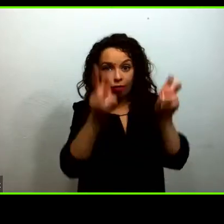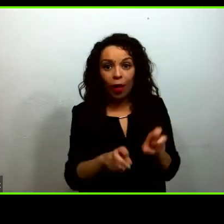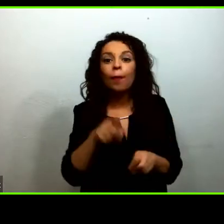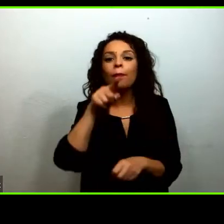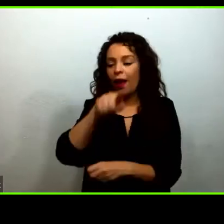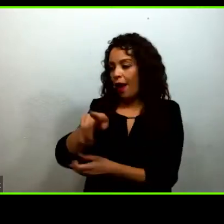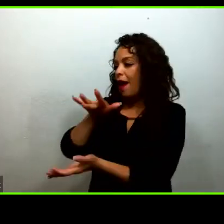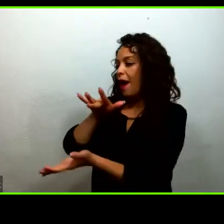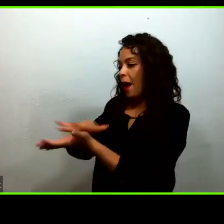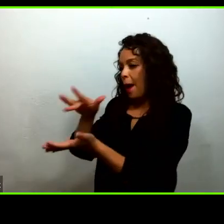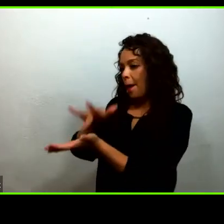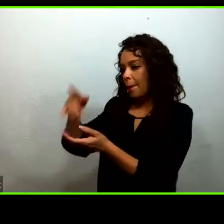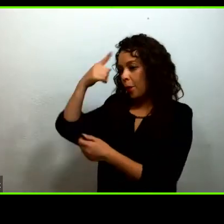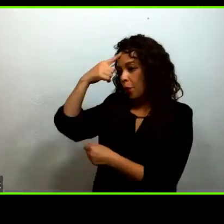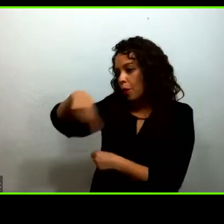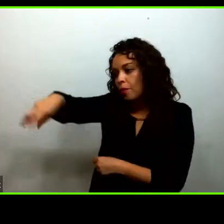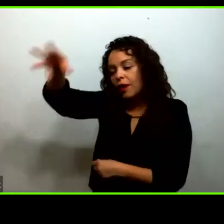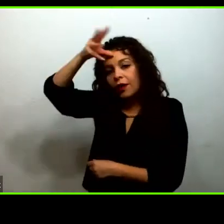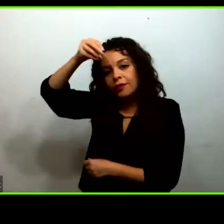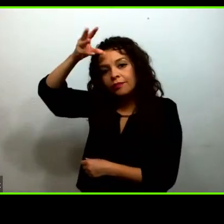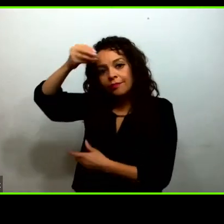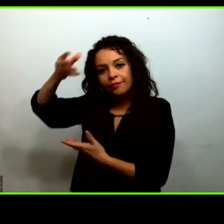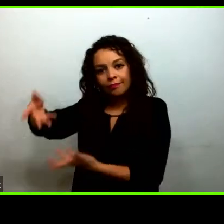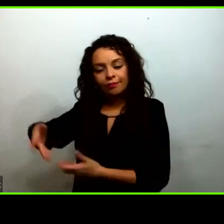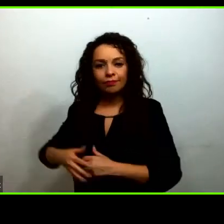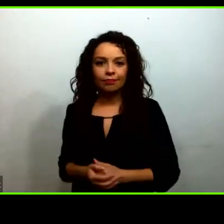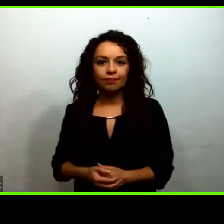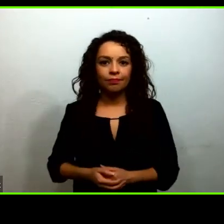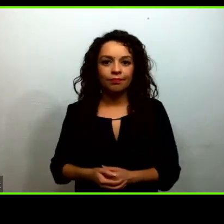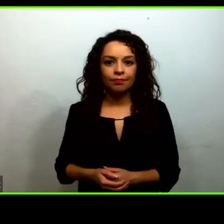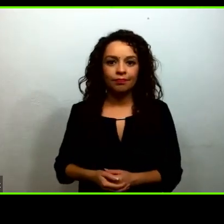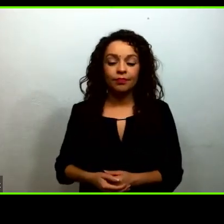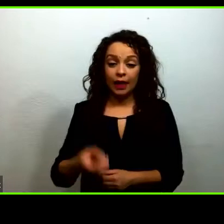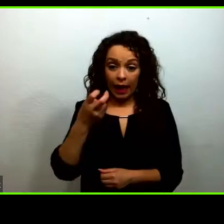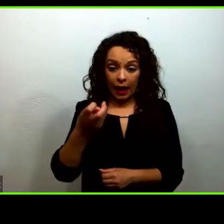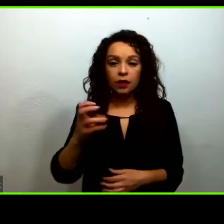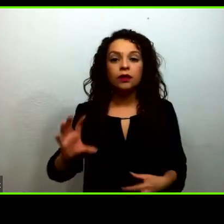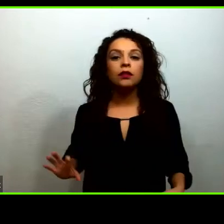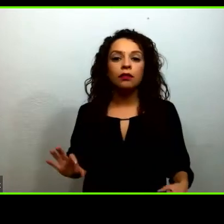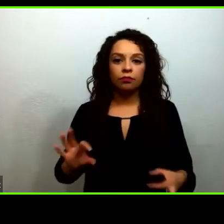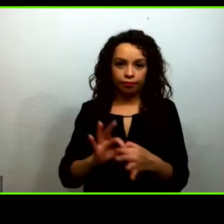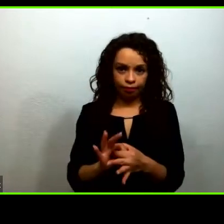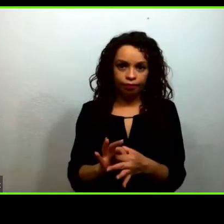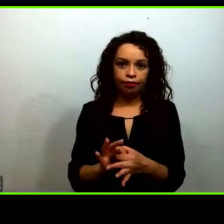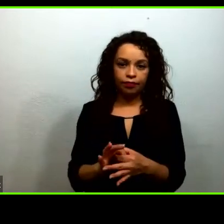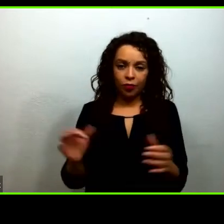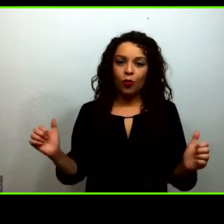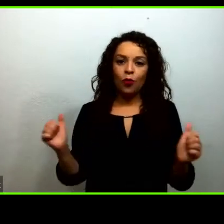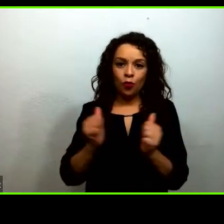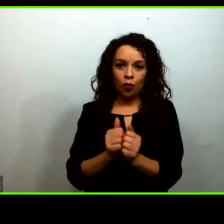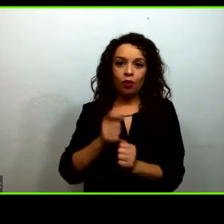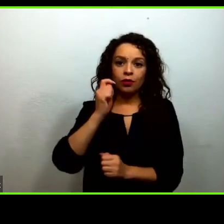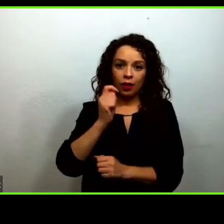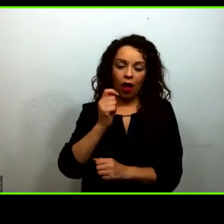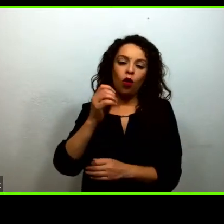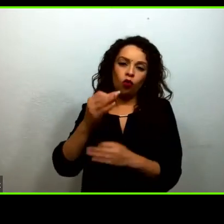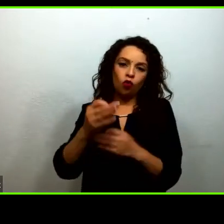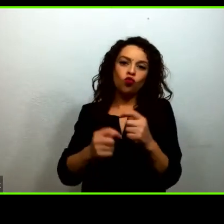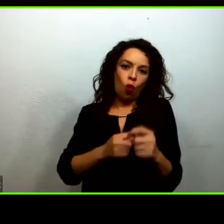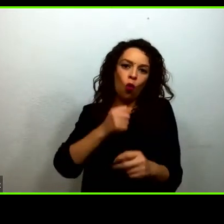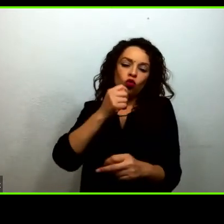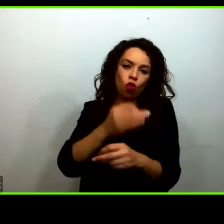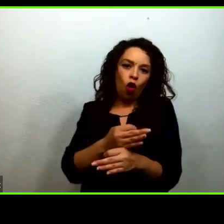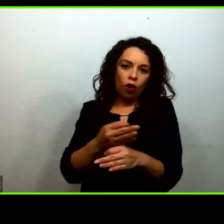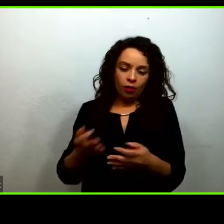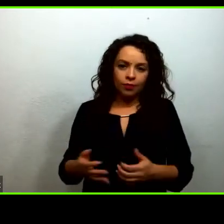decir, en esto consisten las redes de tutoría. Estos jóvenes que se formaron en esa metodología y que